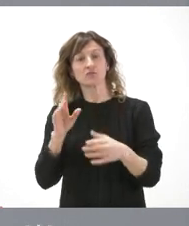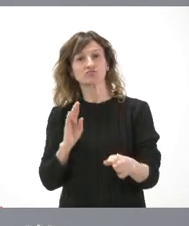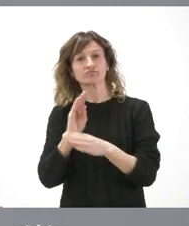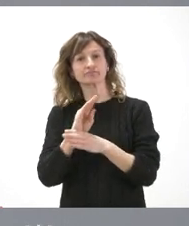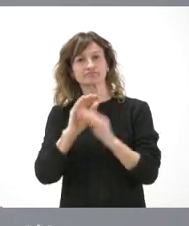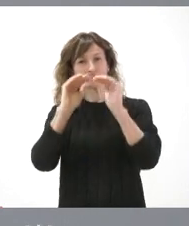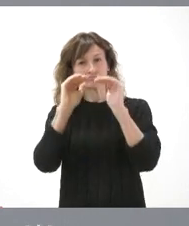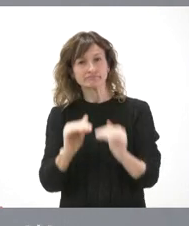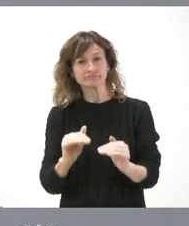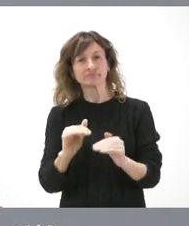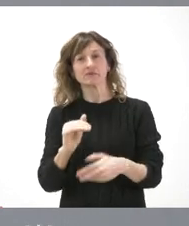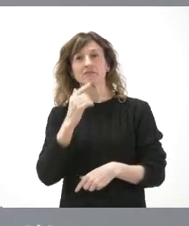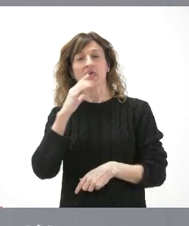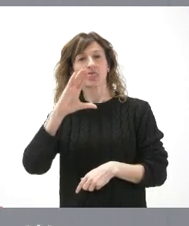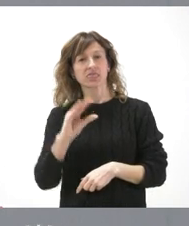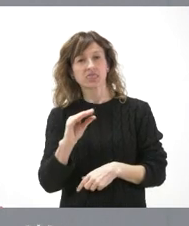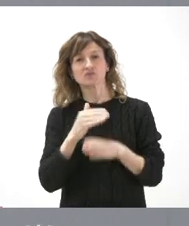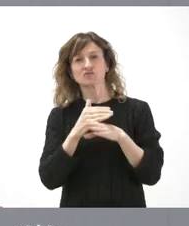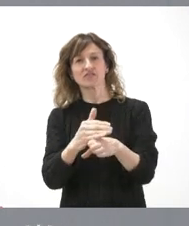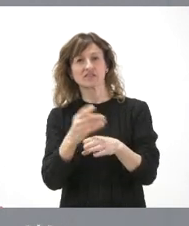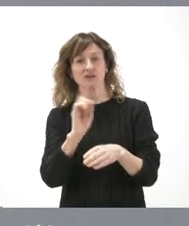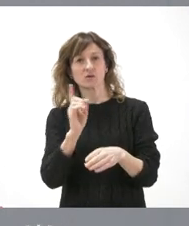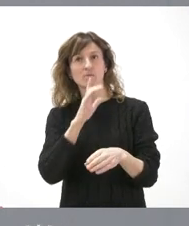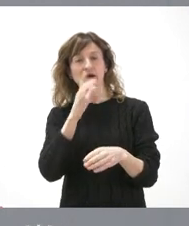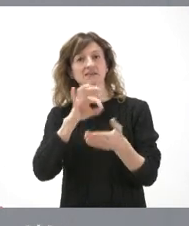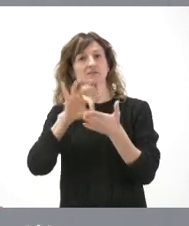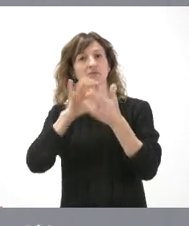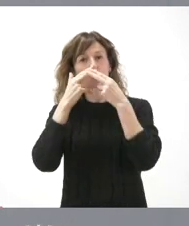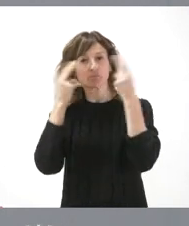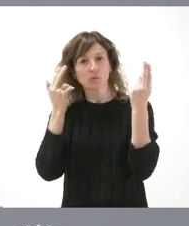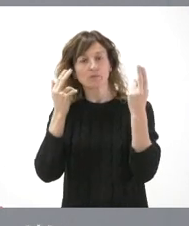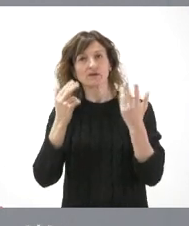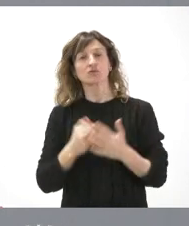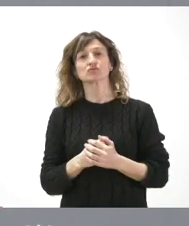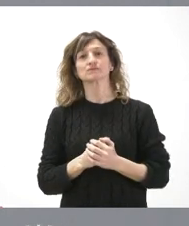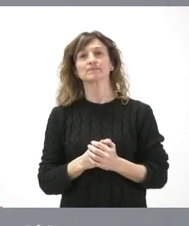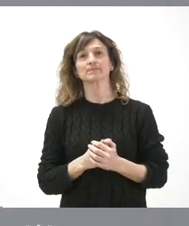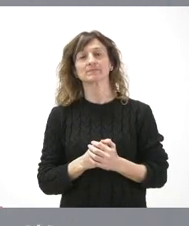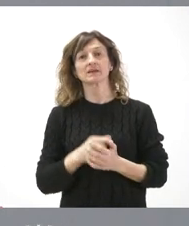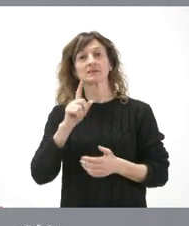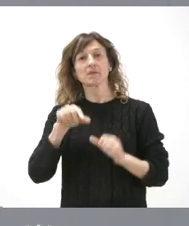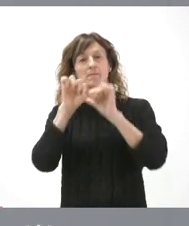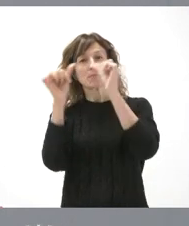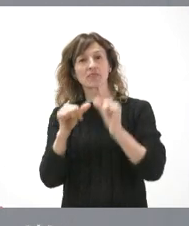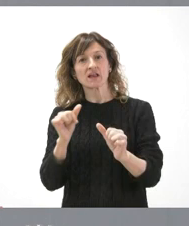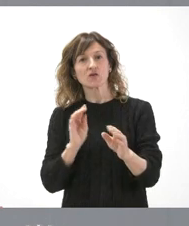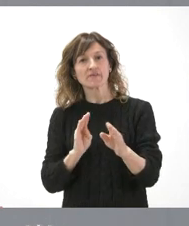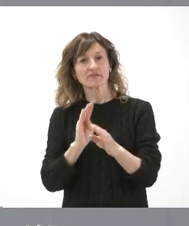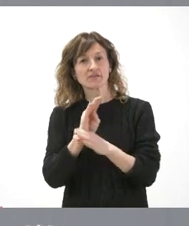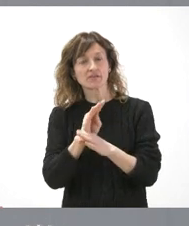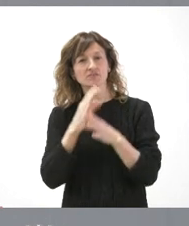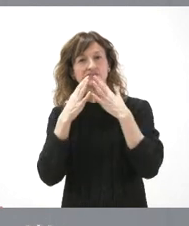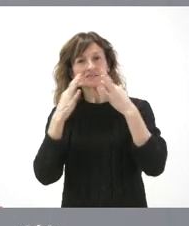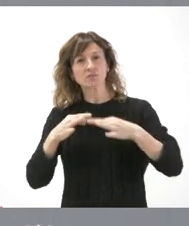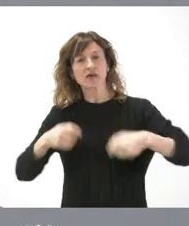es una comunidad que recibe una financiación insuficiente para hacer frente a los medios públicos y que ni siquiera el modelo de financiación asegura